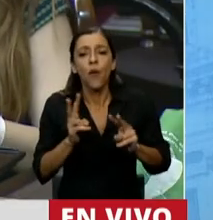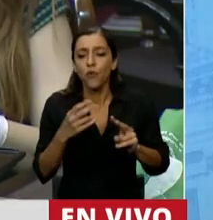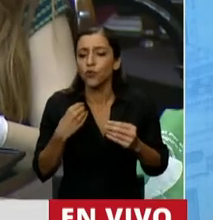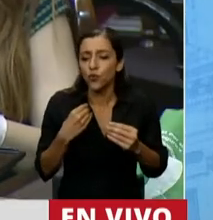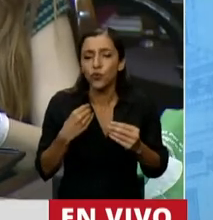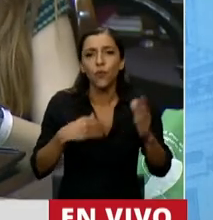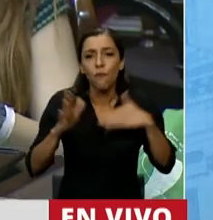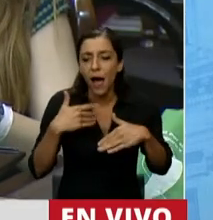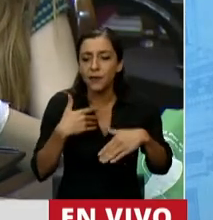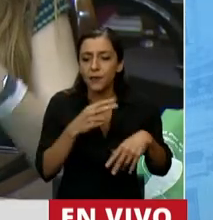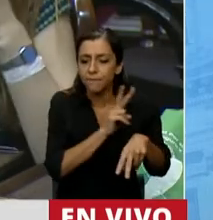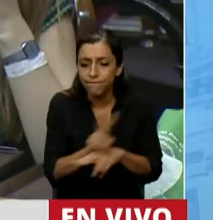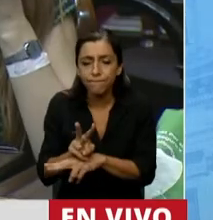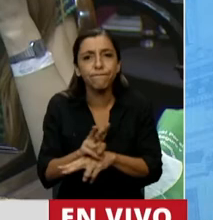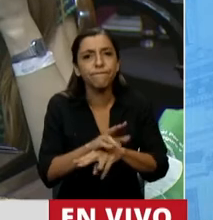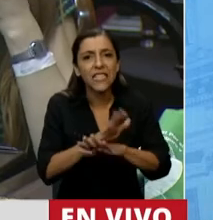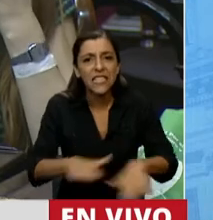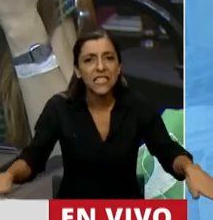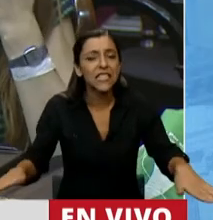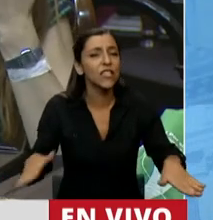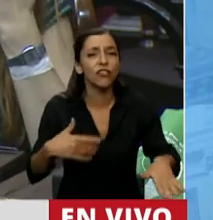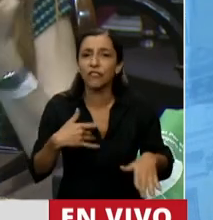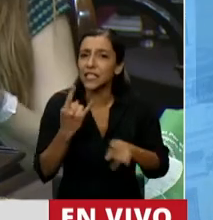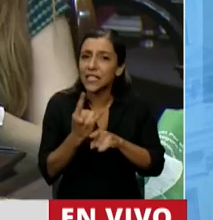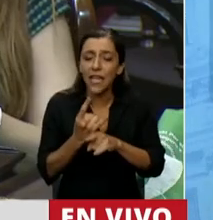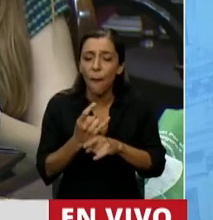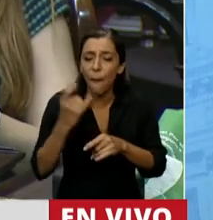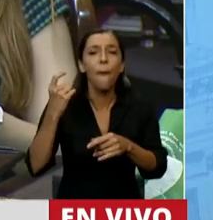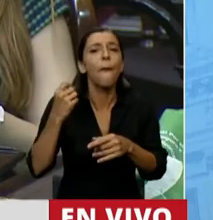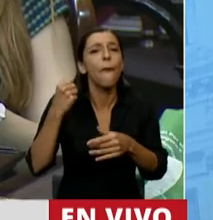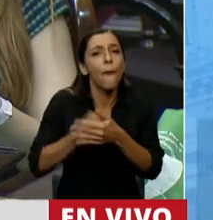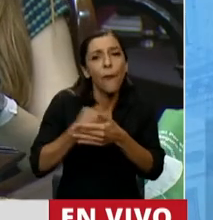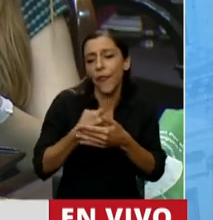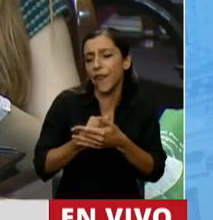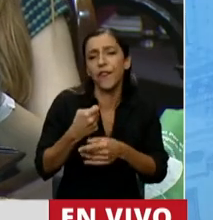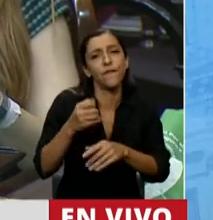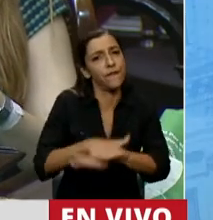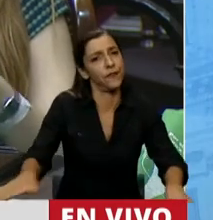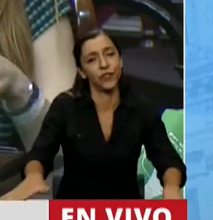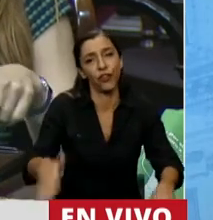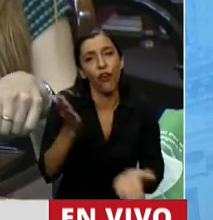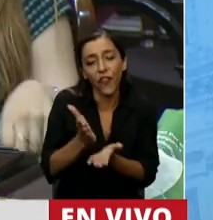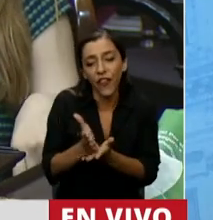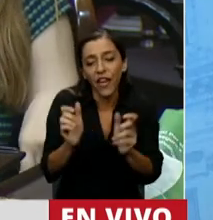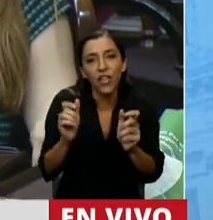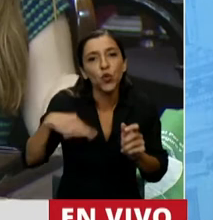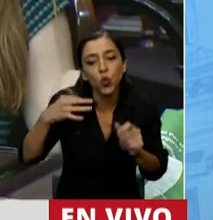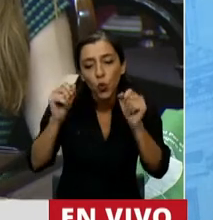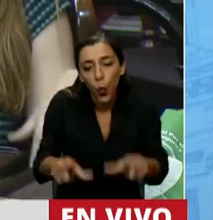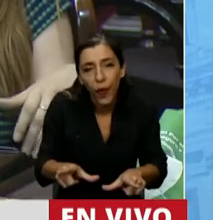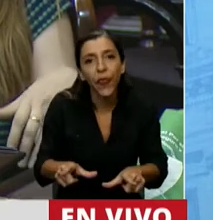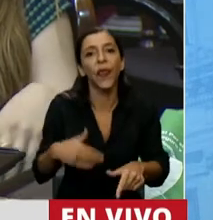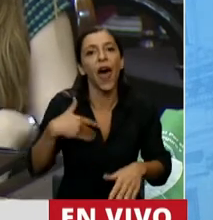y voy a defender hasta mi último aliento el derecho que a ellos les cabe. El derecho a la vida, a